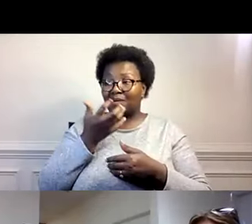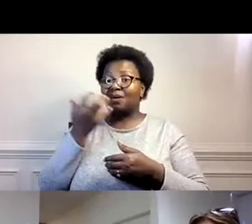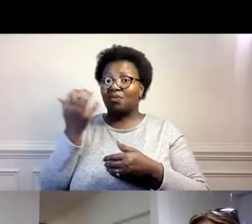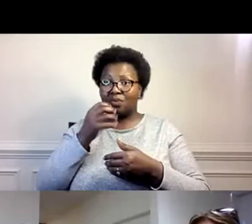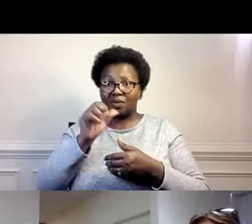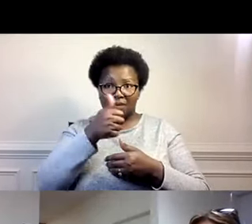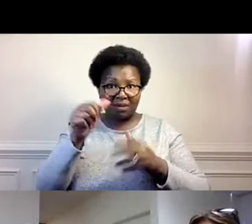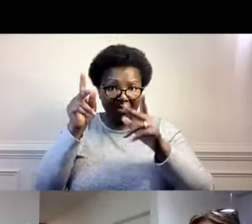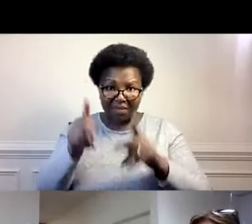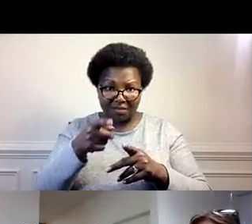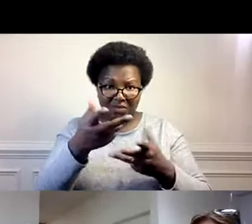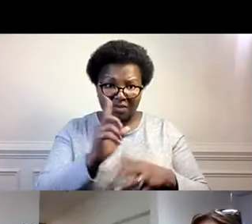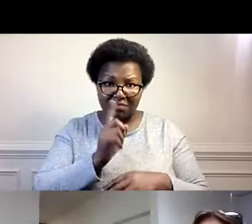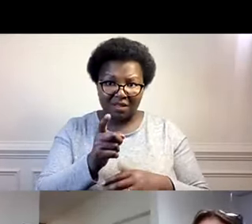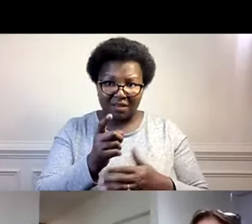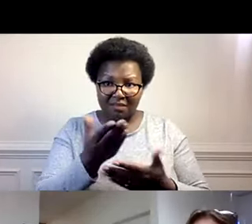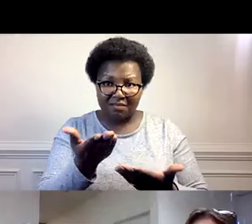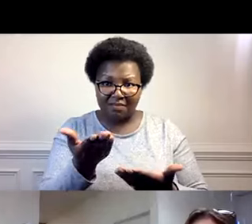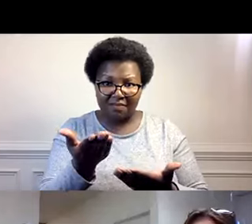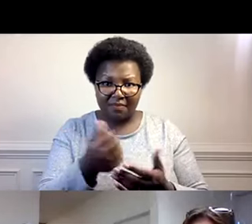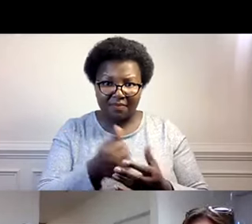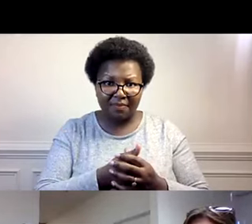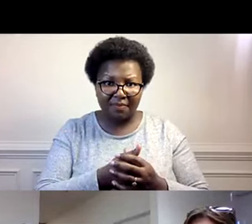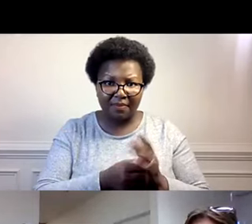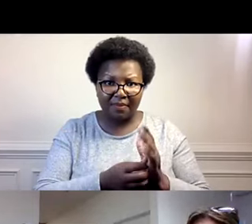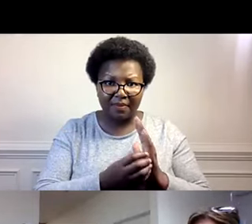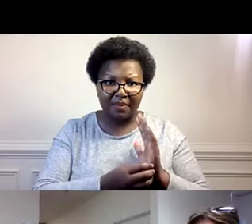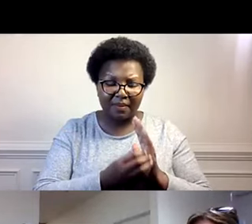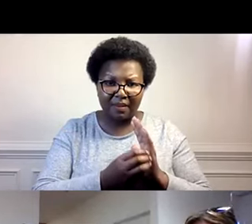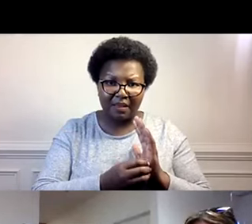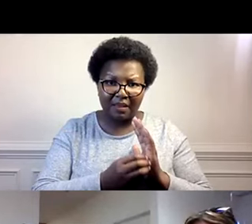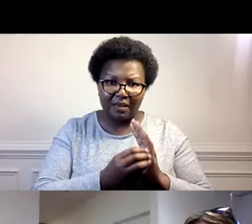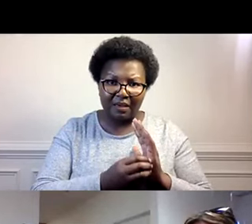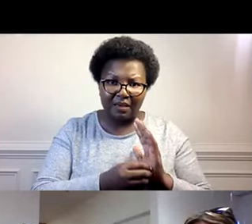Sí, excelente comentario. Gracias. ¿Alguien más? Esteban.